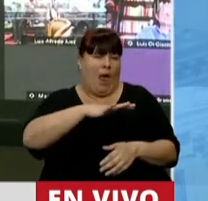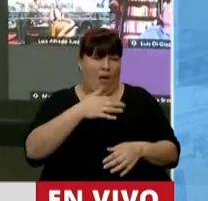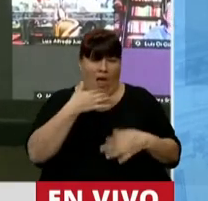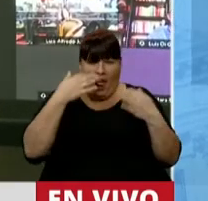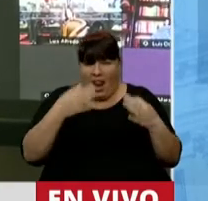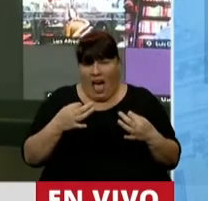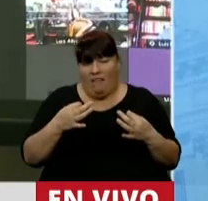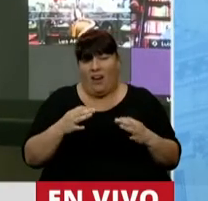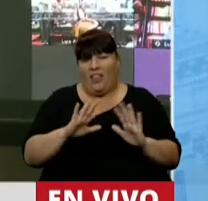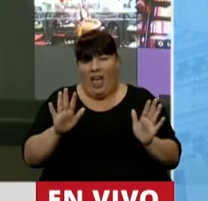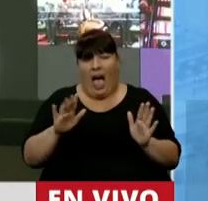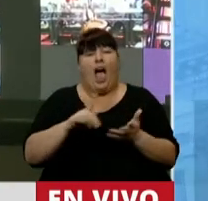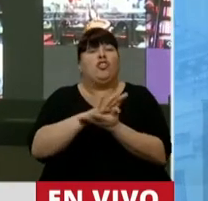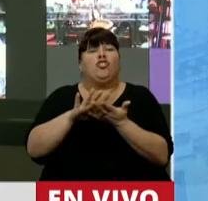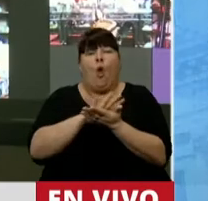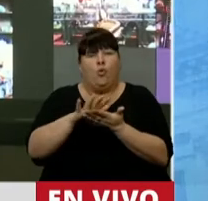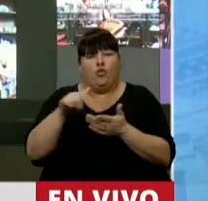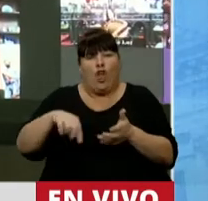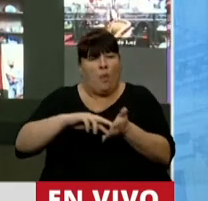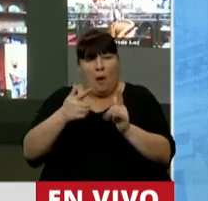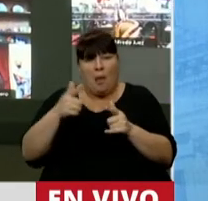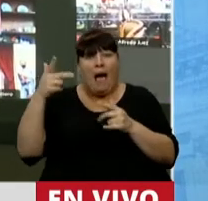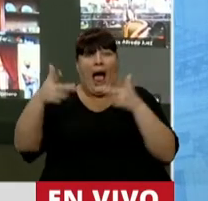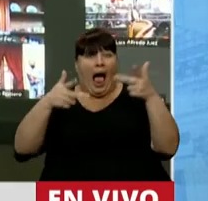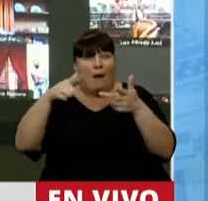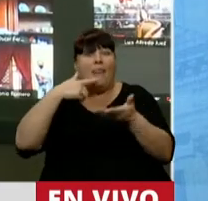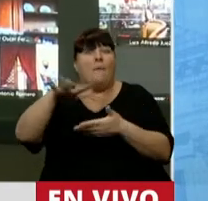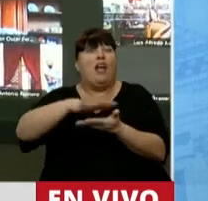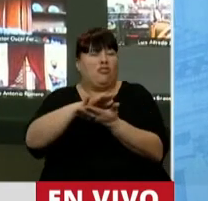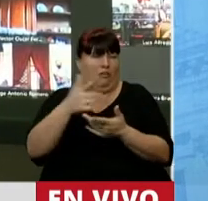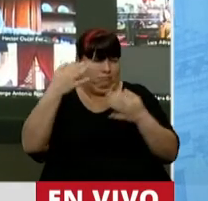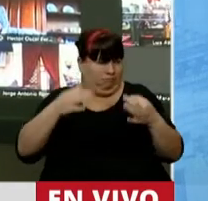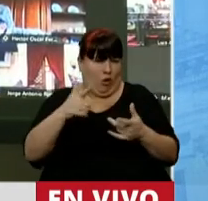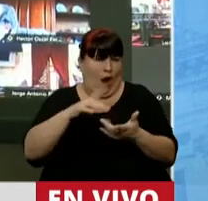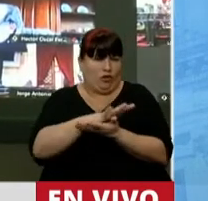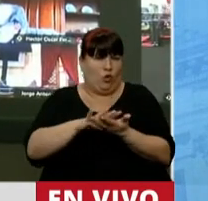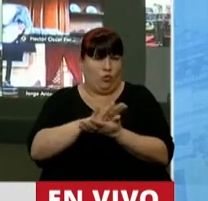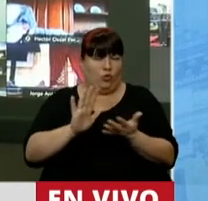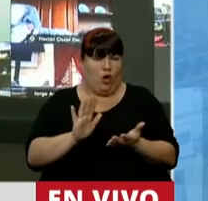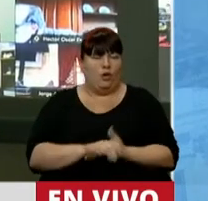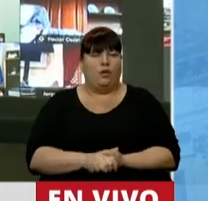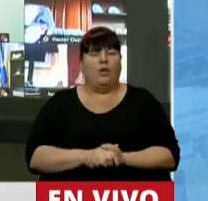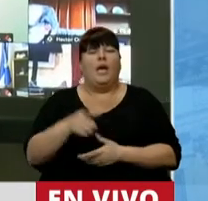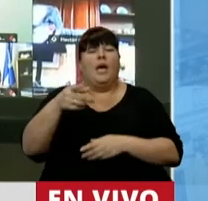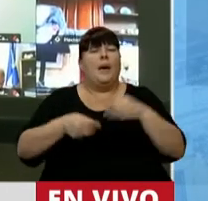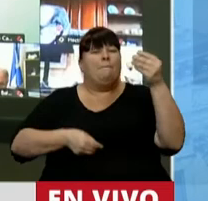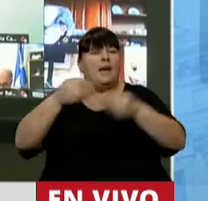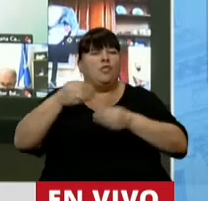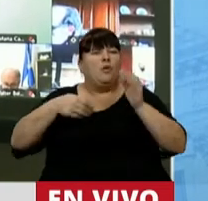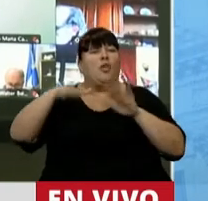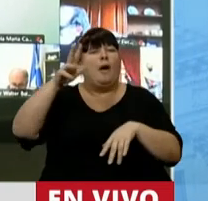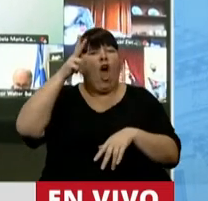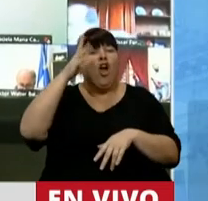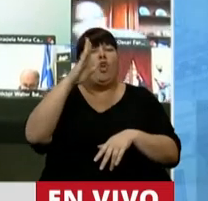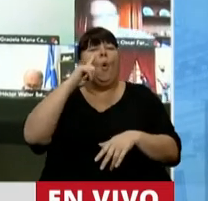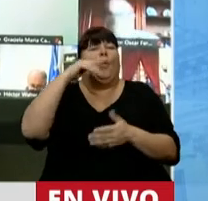para resolver los problemas que acá se plantean que se van a resolver. En un presupuesto de más de 8